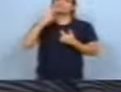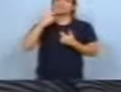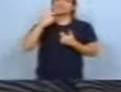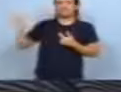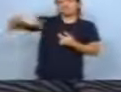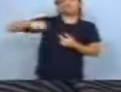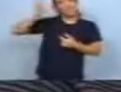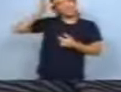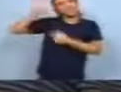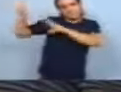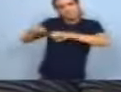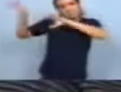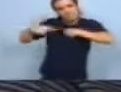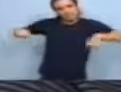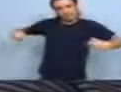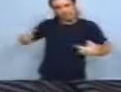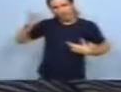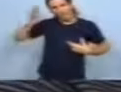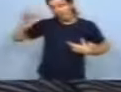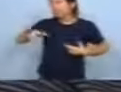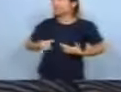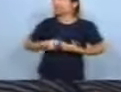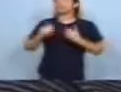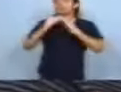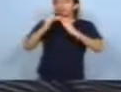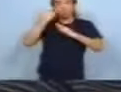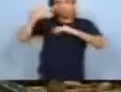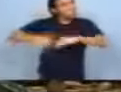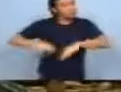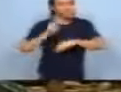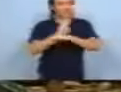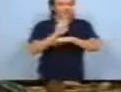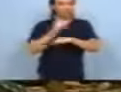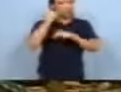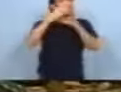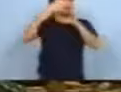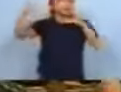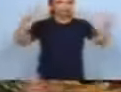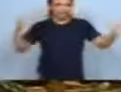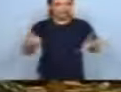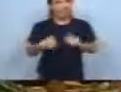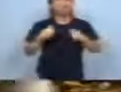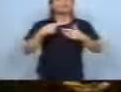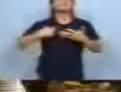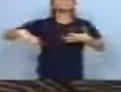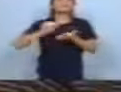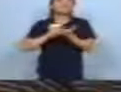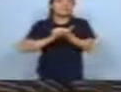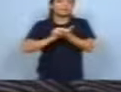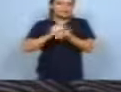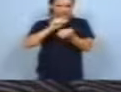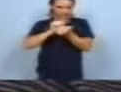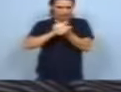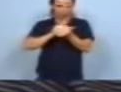italiano. Las casas son muy seguras, son grandes. ¿Cuáles son los materiales? ¿Cemento?